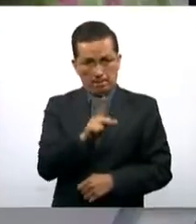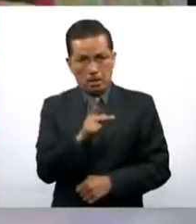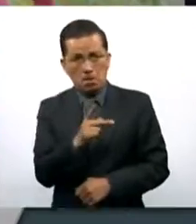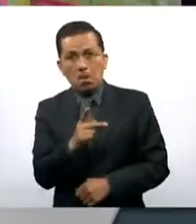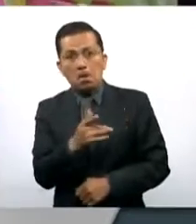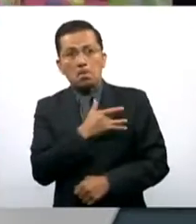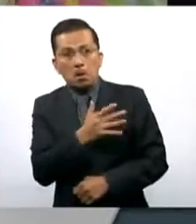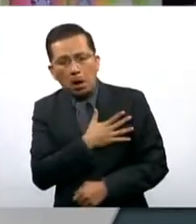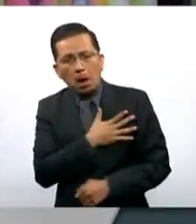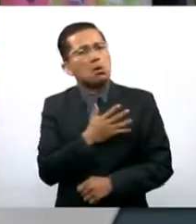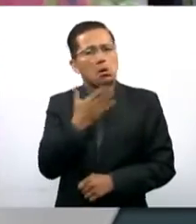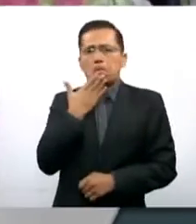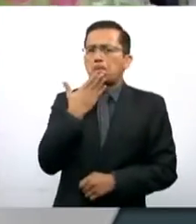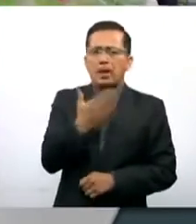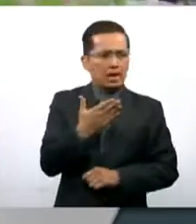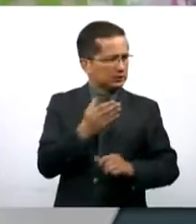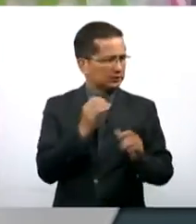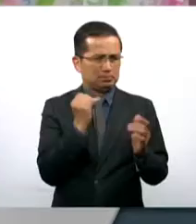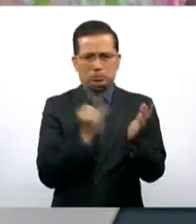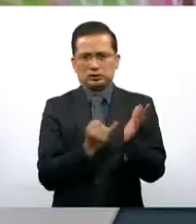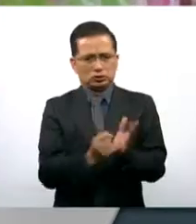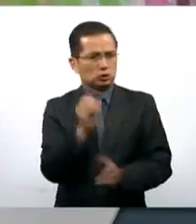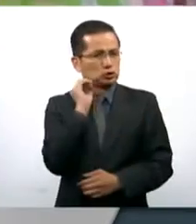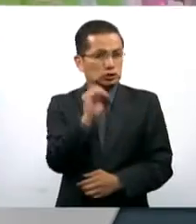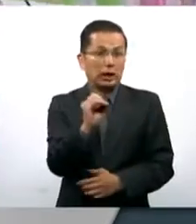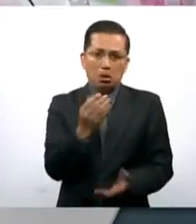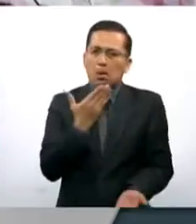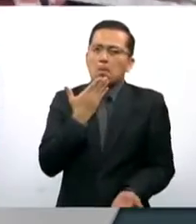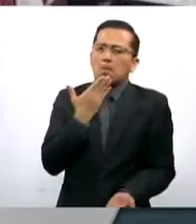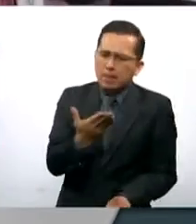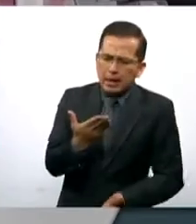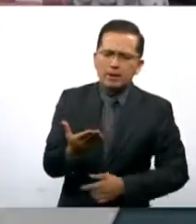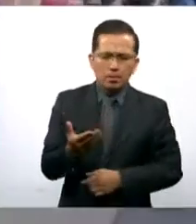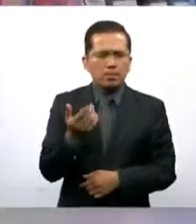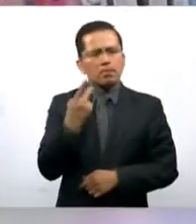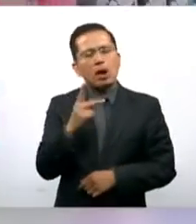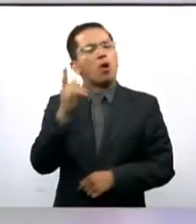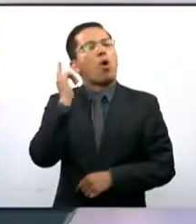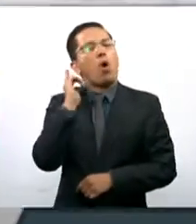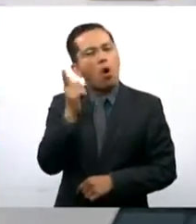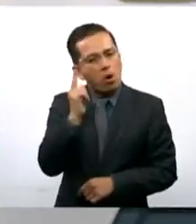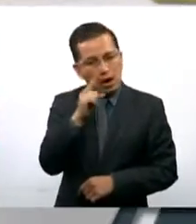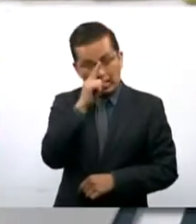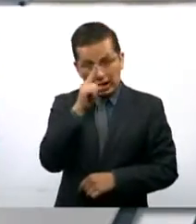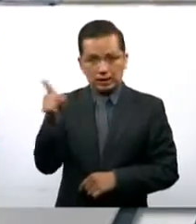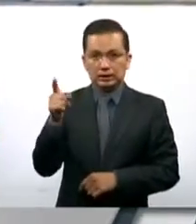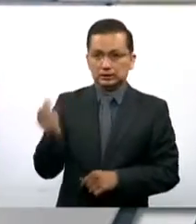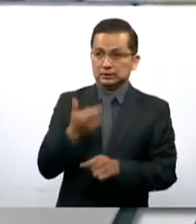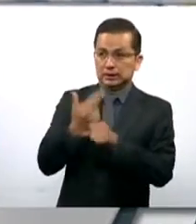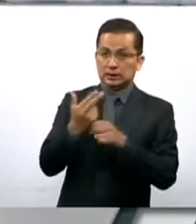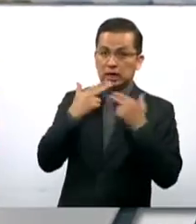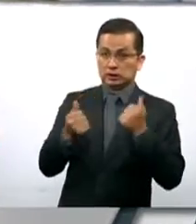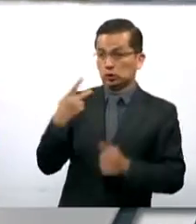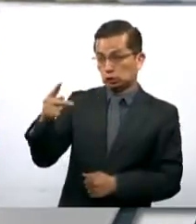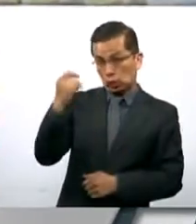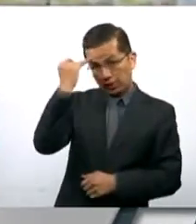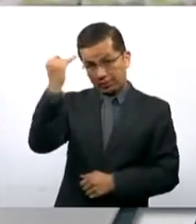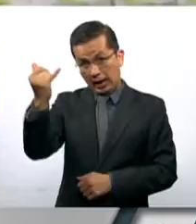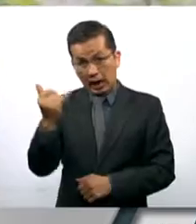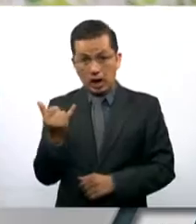y hay que felicitarlo. Pero pues más allá de que no vaya a ser a contentillo del secretario de Hacienda, lo que queremos es que esté plasmado ya